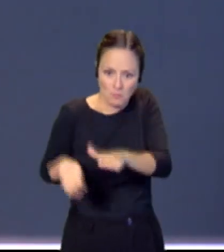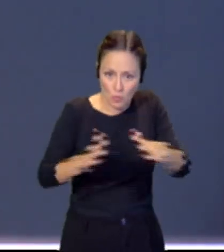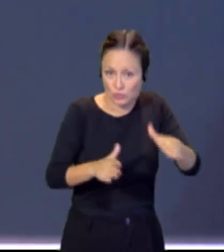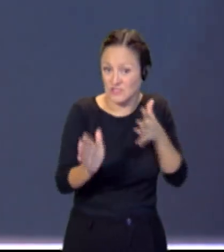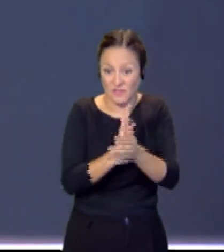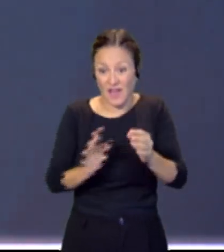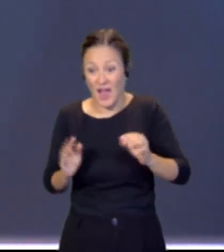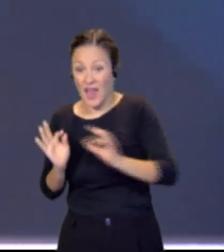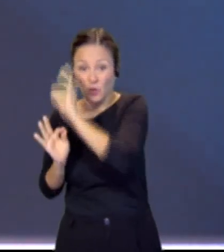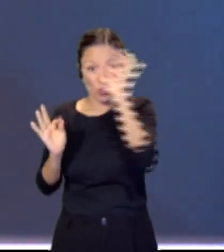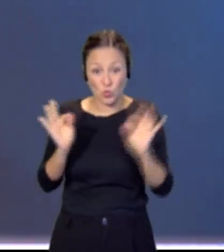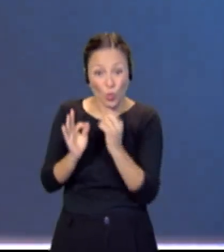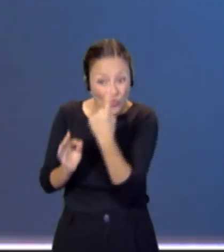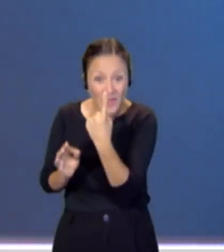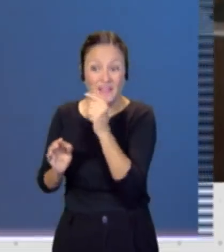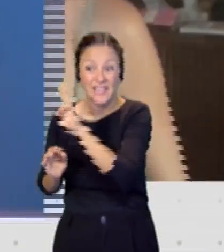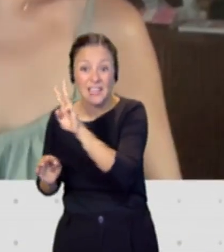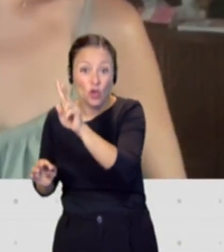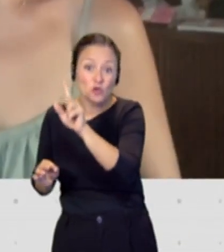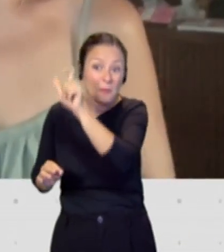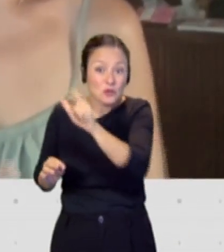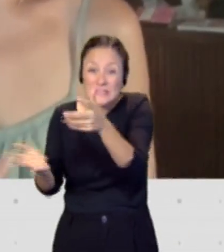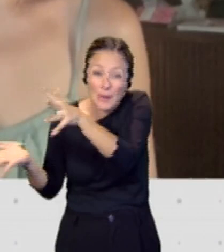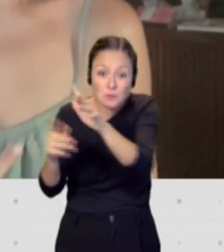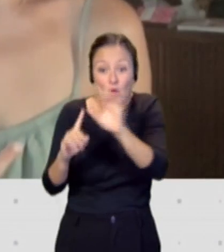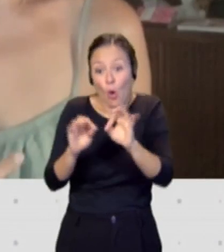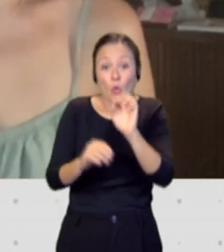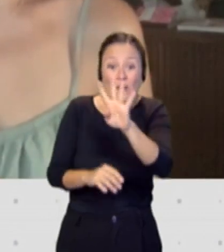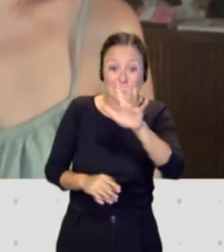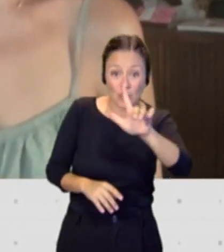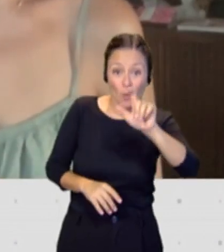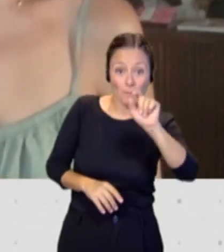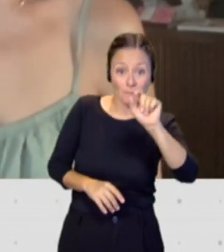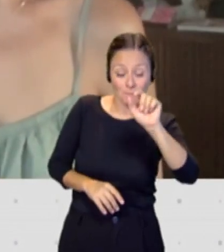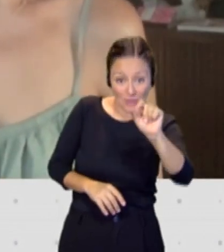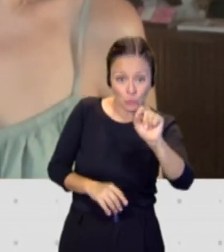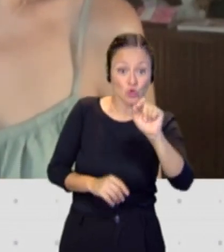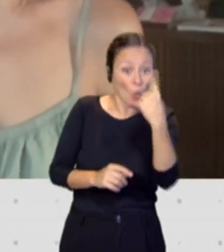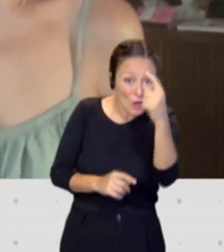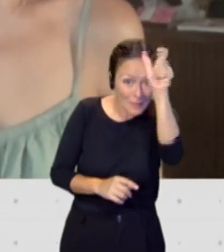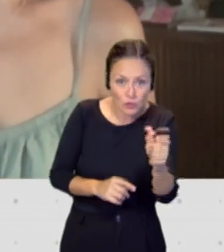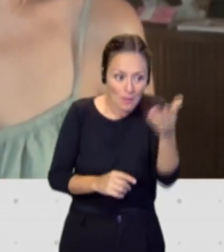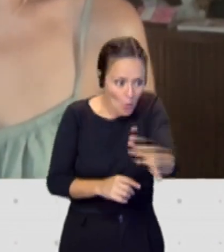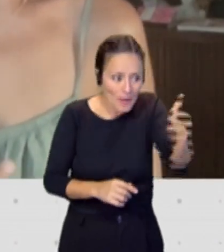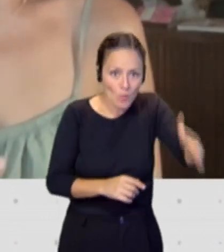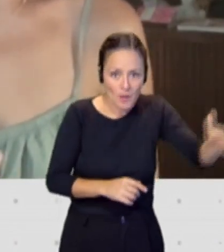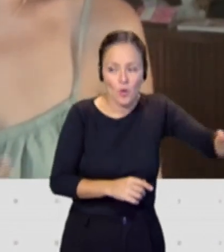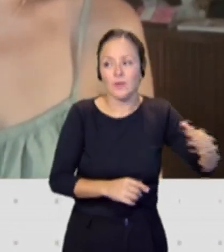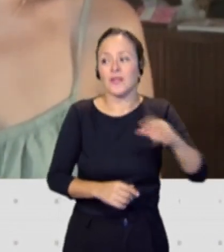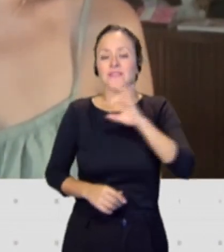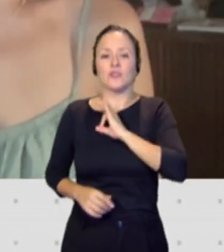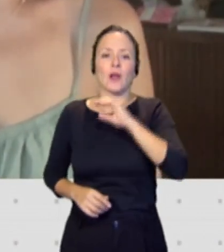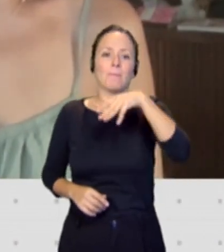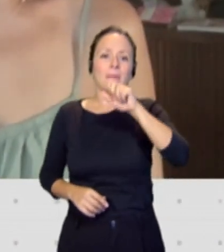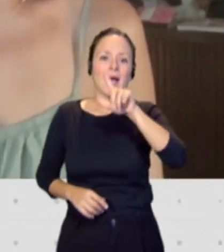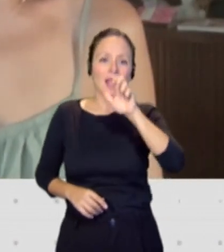muertes al día o una cada 45 minutos. Elena Maleno es fundadora de Caminando Fronteras. Señora Maleno, ¿qué tal? Muy